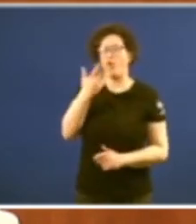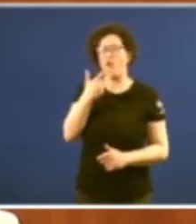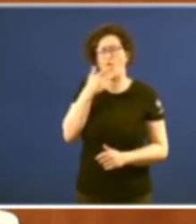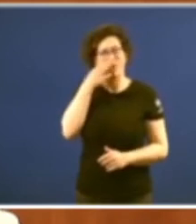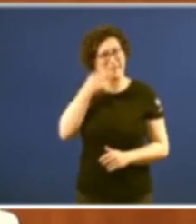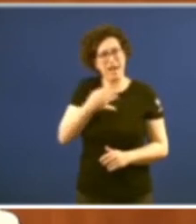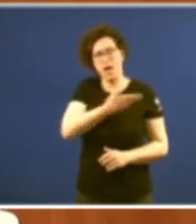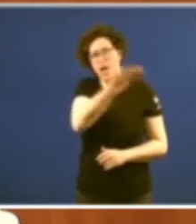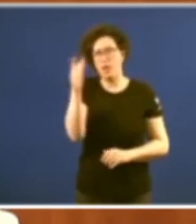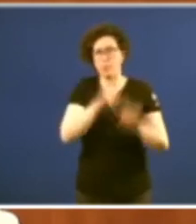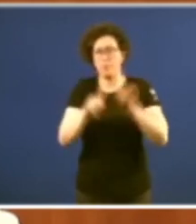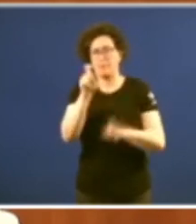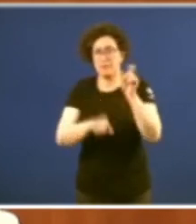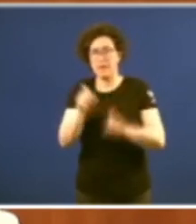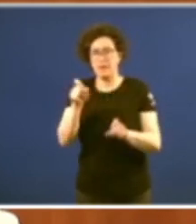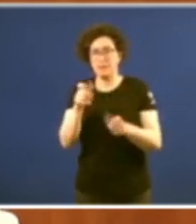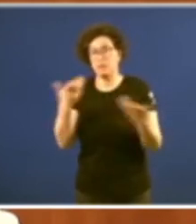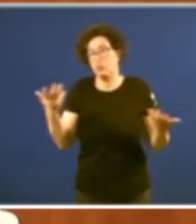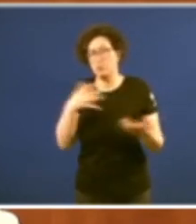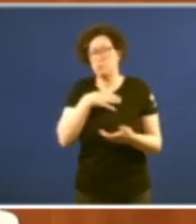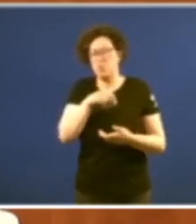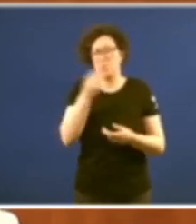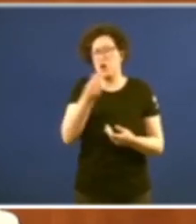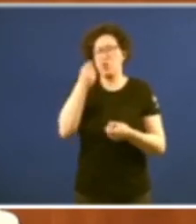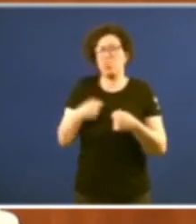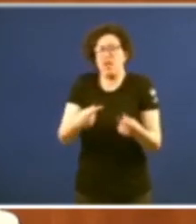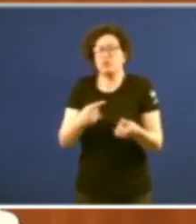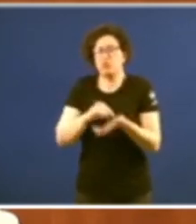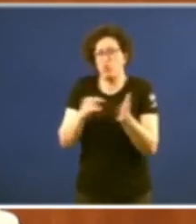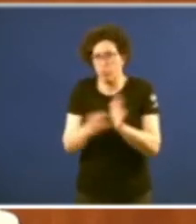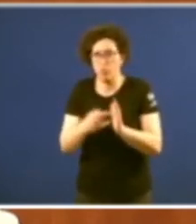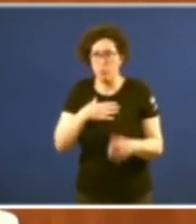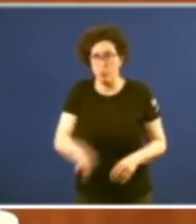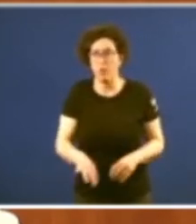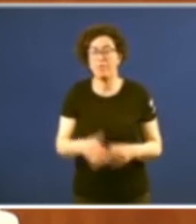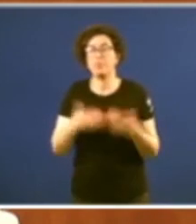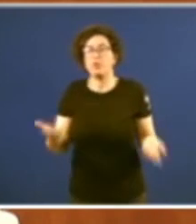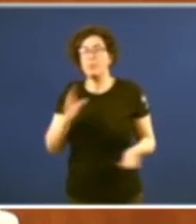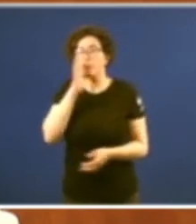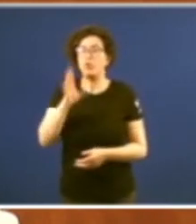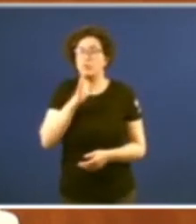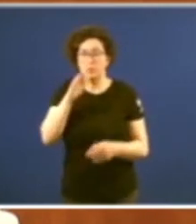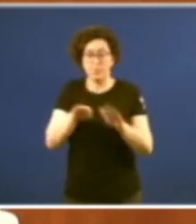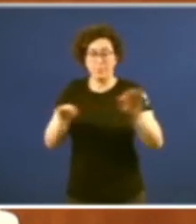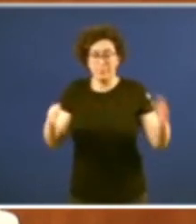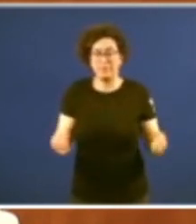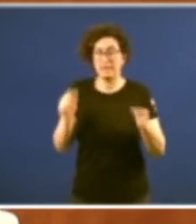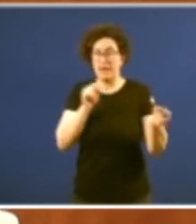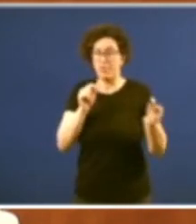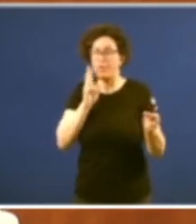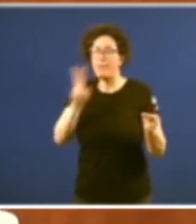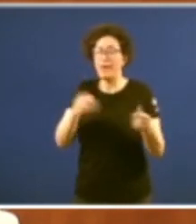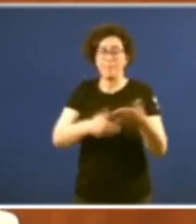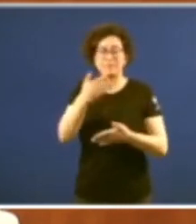reais da xente polo tanto a que pode poñer mellores medios para solventalos o motivo o de esta mesa redonda ver como a prensa galega